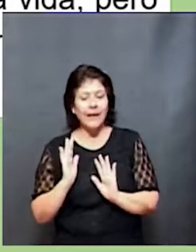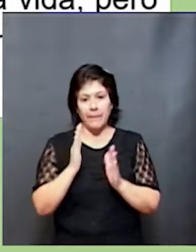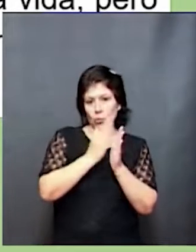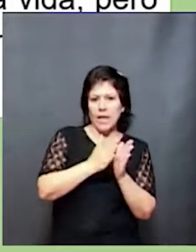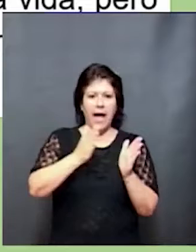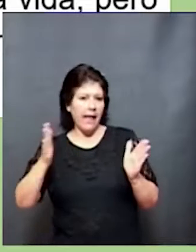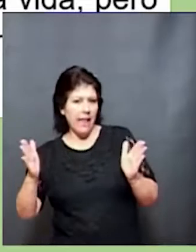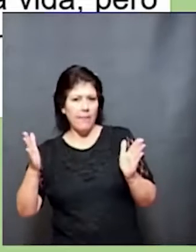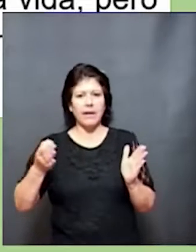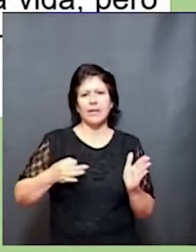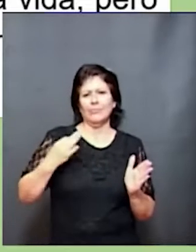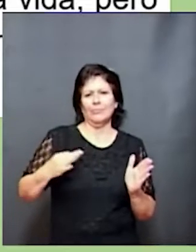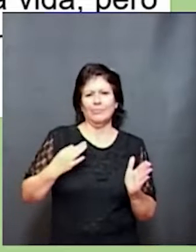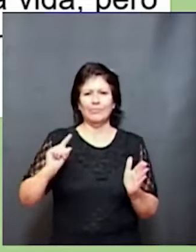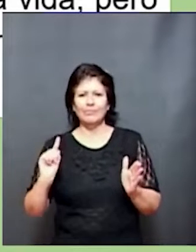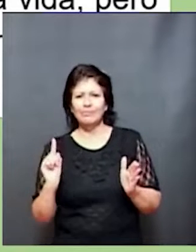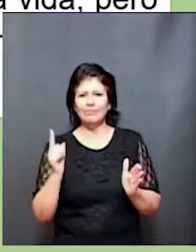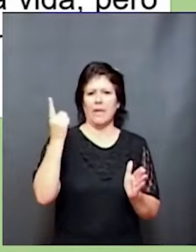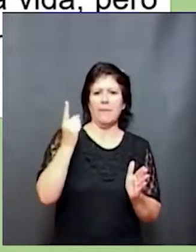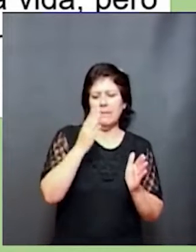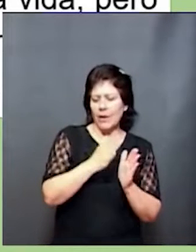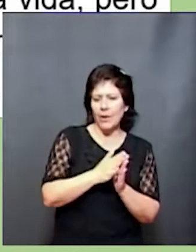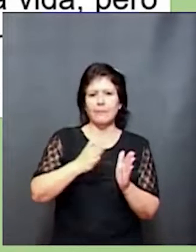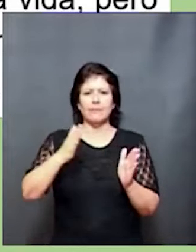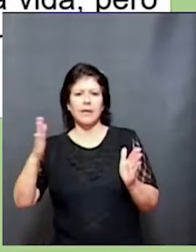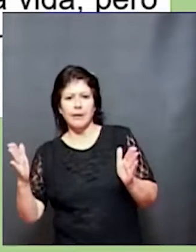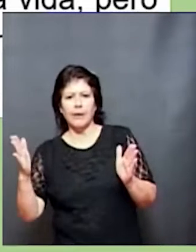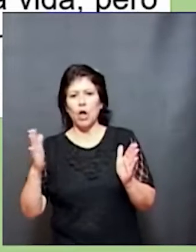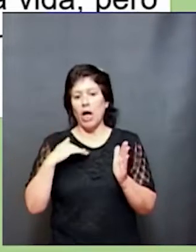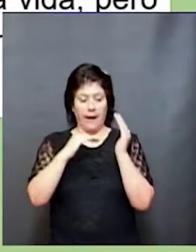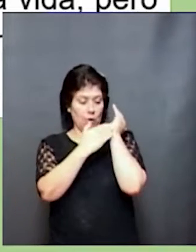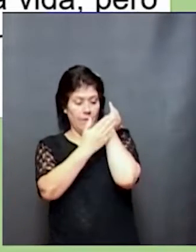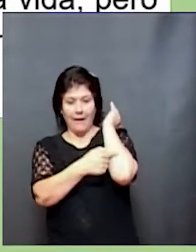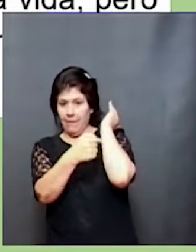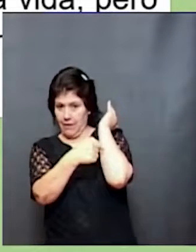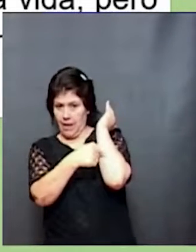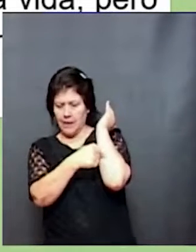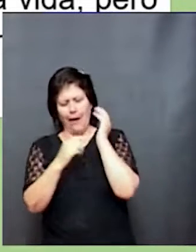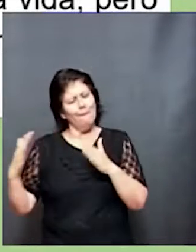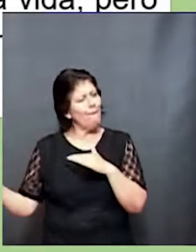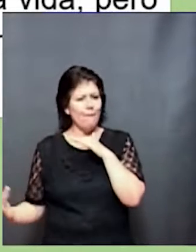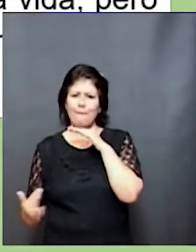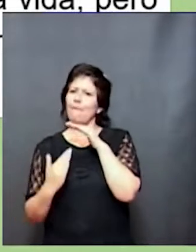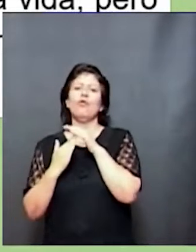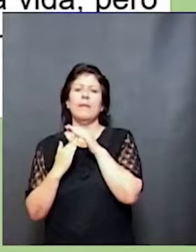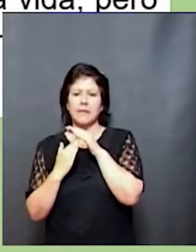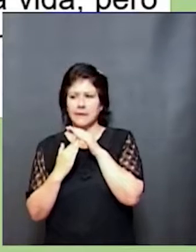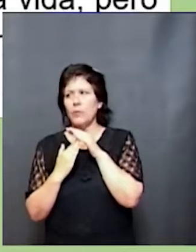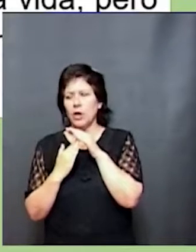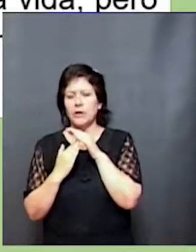vida que es, sobre todo, la primera etapa de la vida intrauterina y el primer año de vida que son fundamentales para el neurodesarrollo.